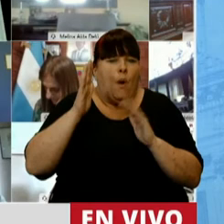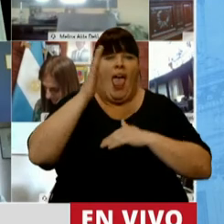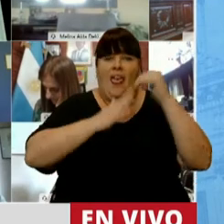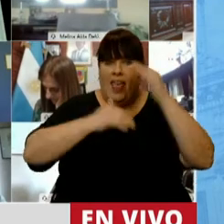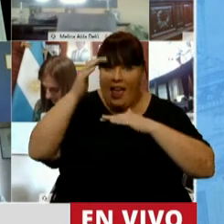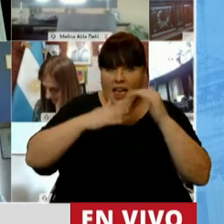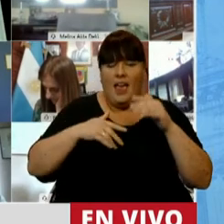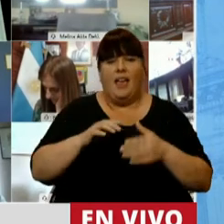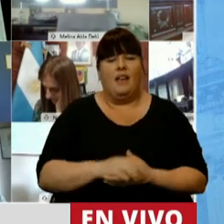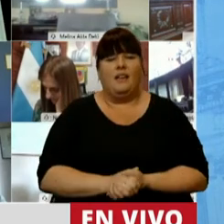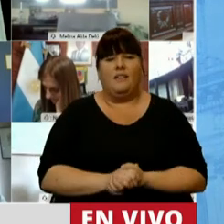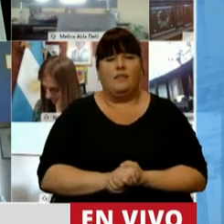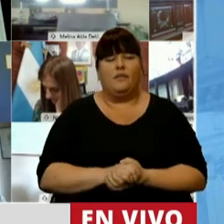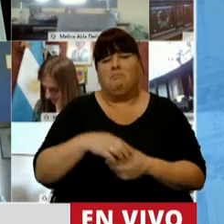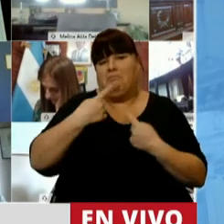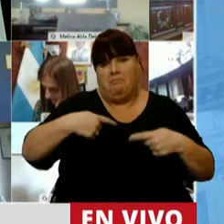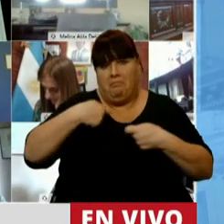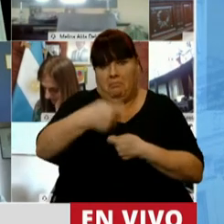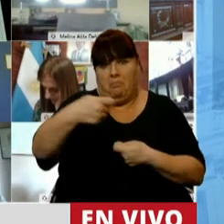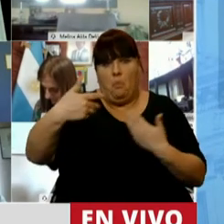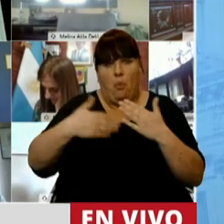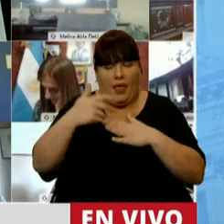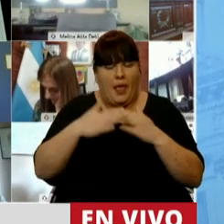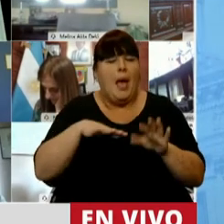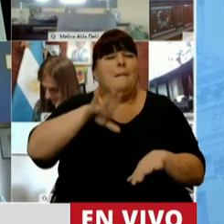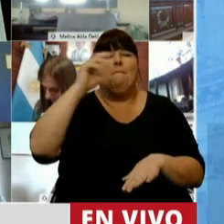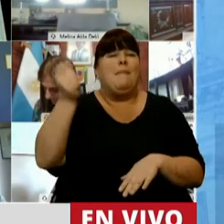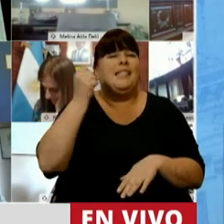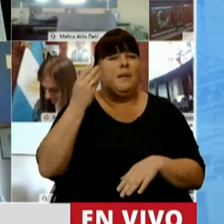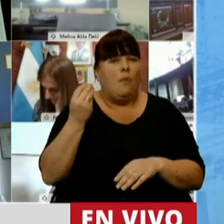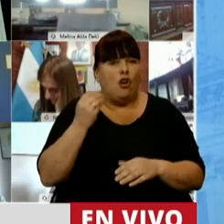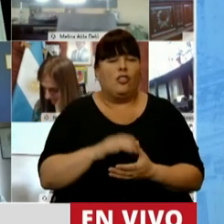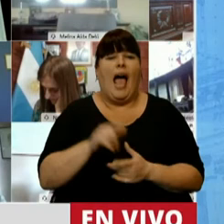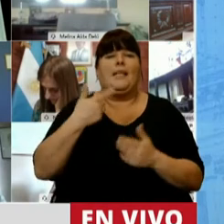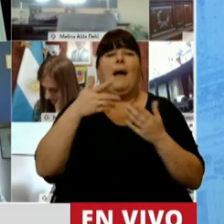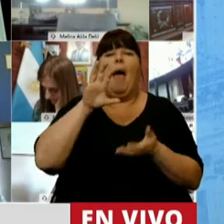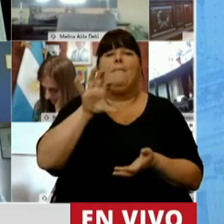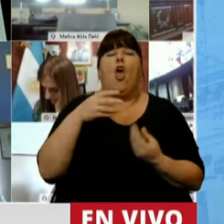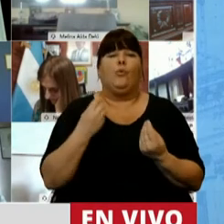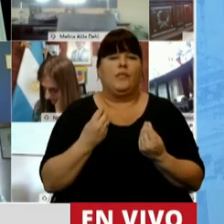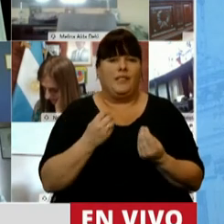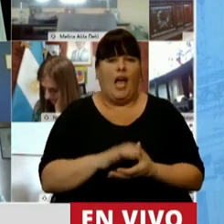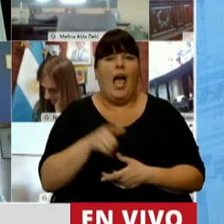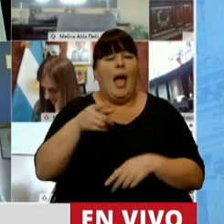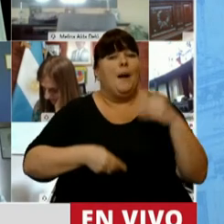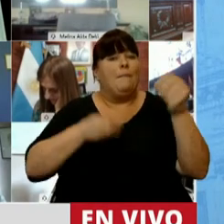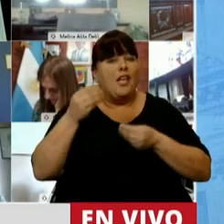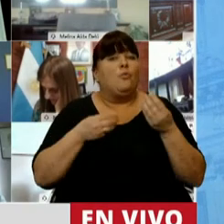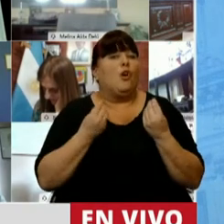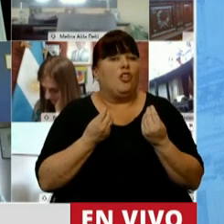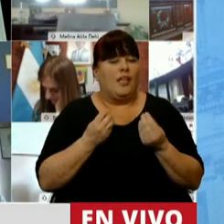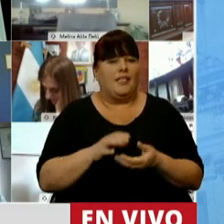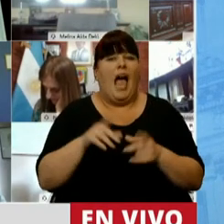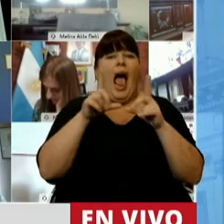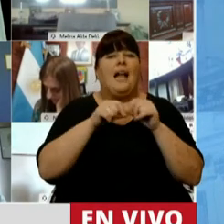infraestructura energética y a otros destinos. Pero sin duda lo más importante para nuestra provincia es en este presupuesto lo que establece